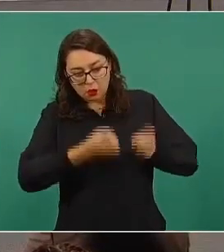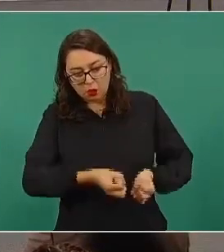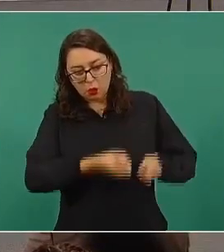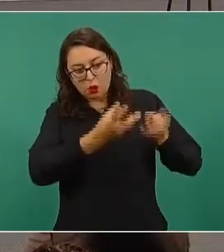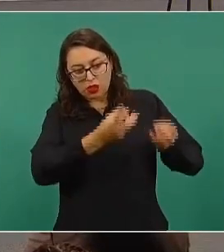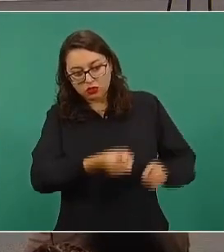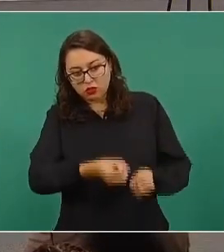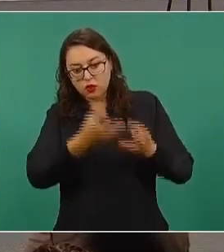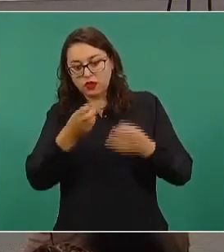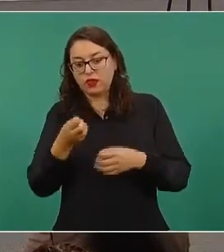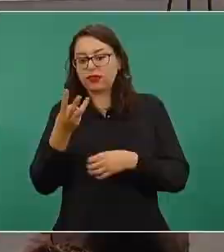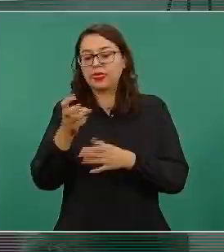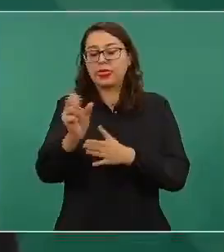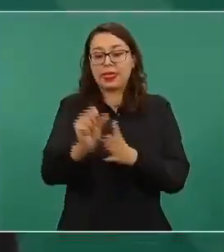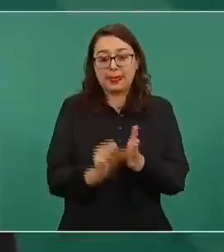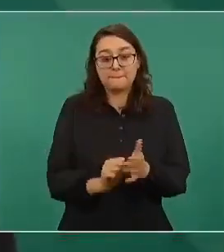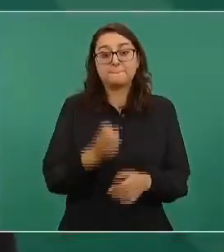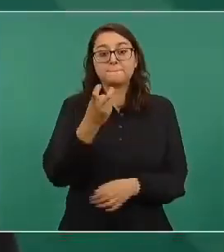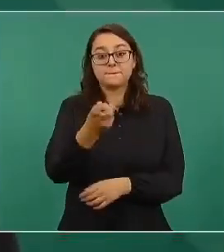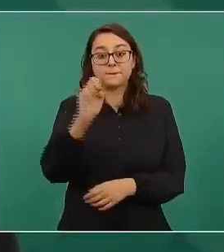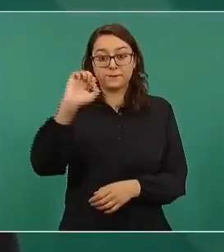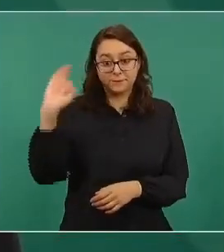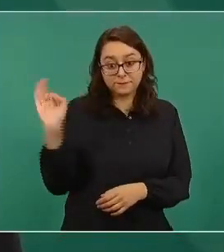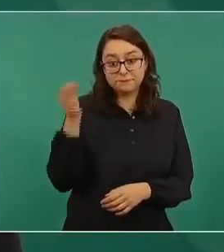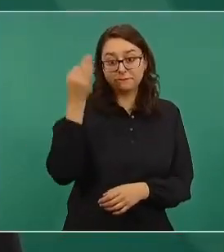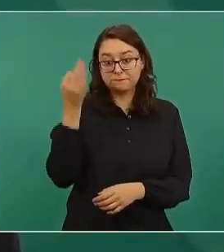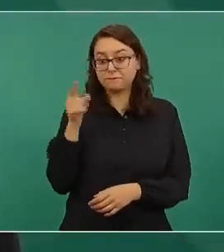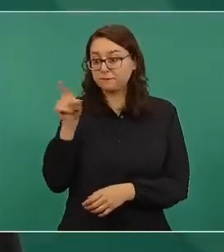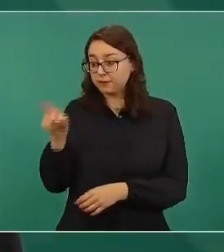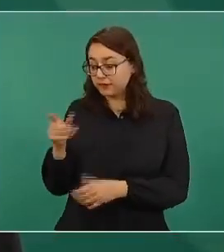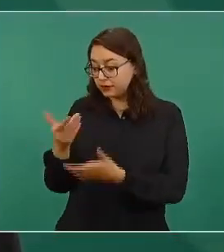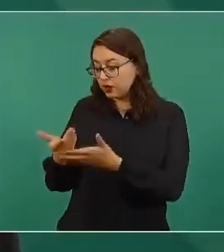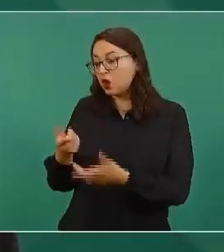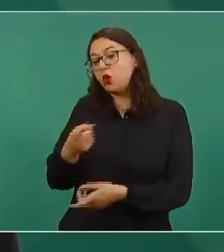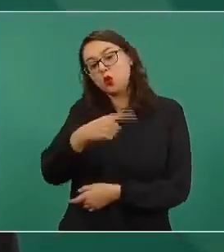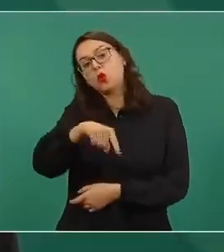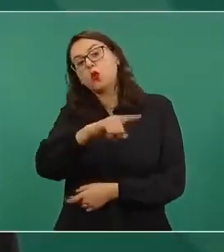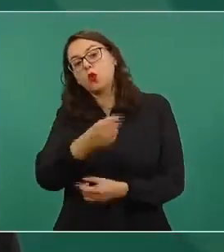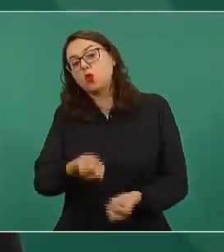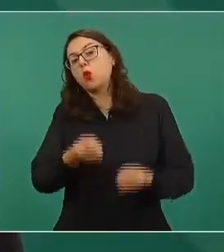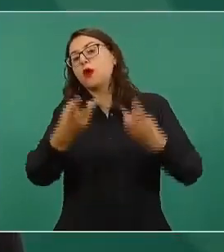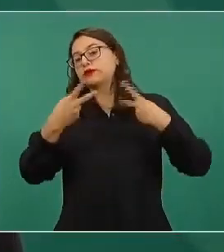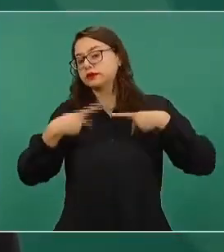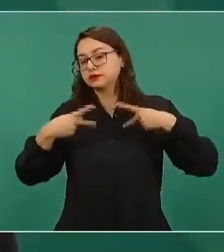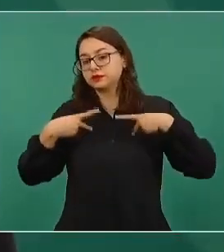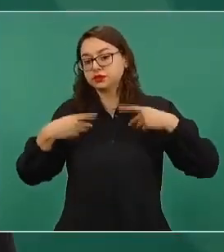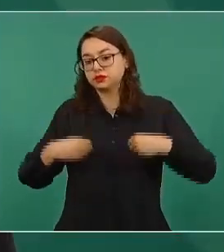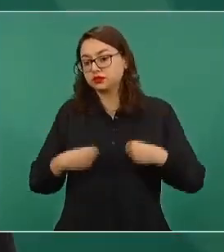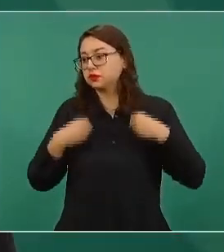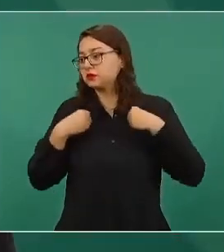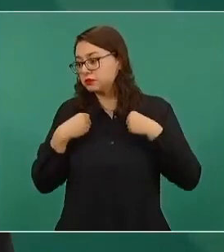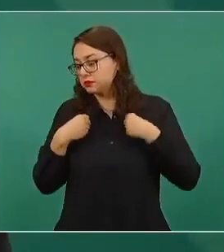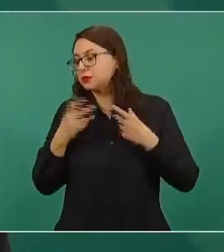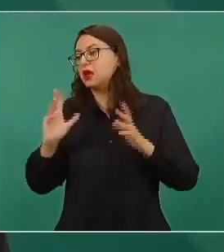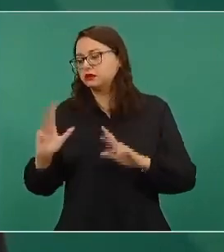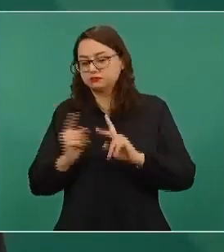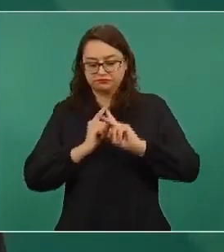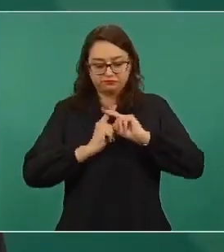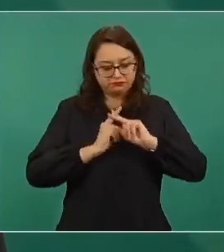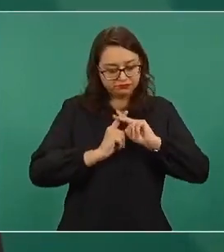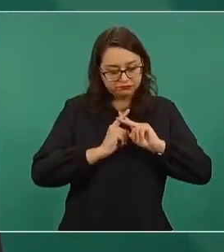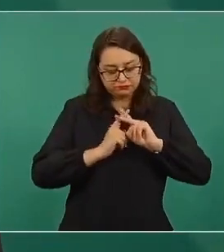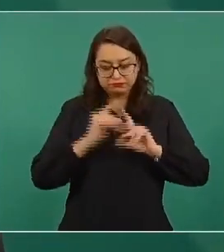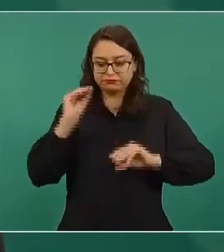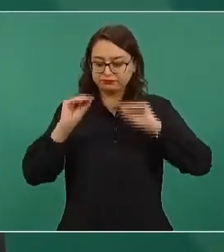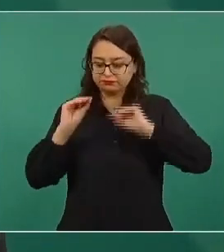la federación consulta esa información y con base en ese factor, bueno, pues va haciendo los ajustes de la distribución de cada uno de